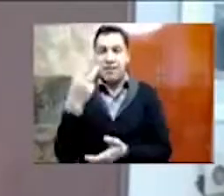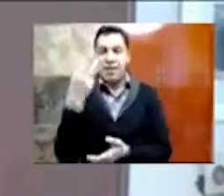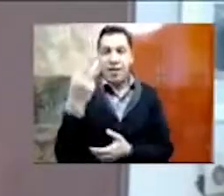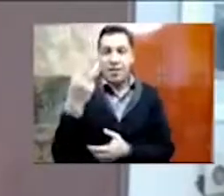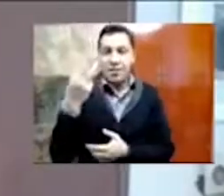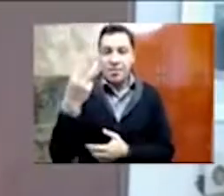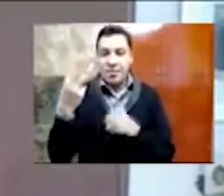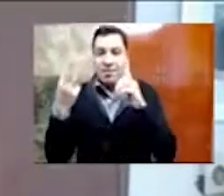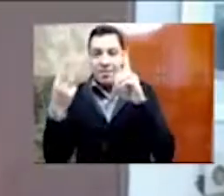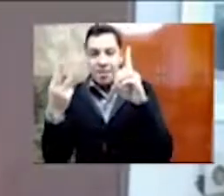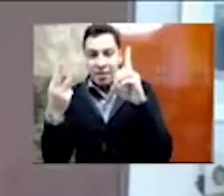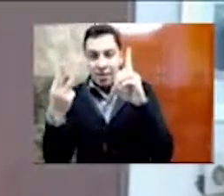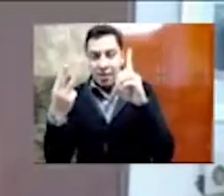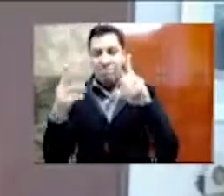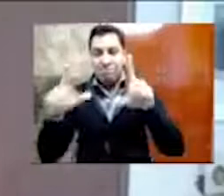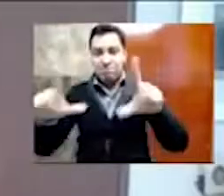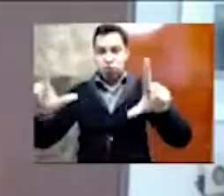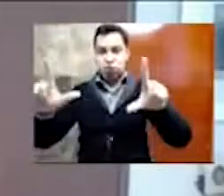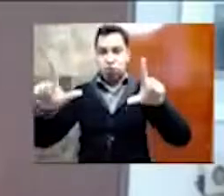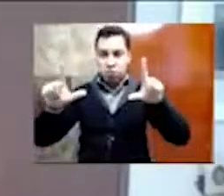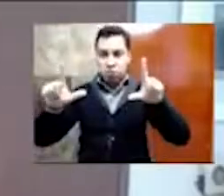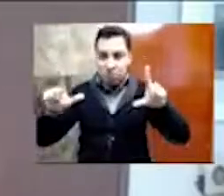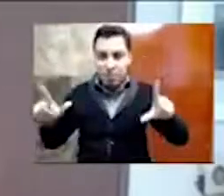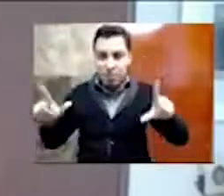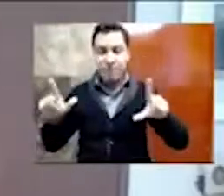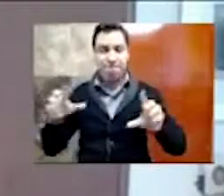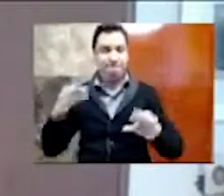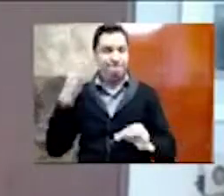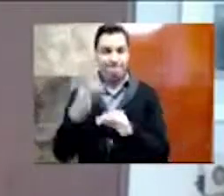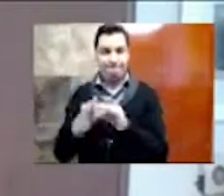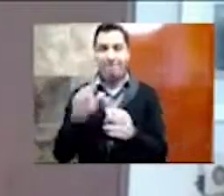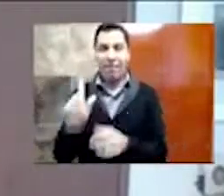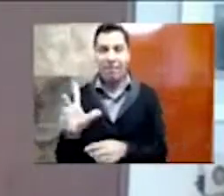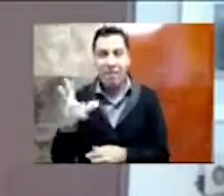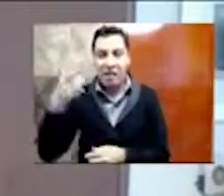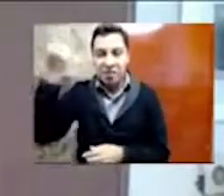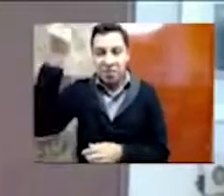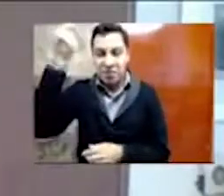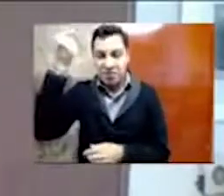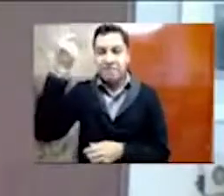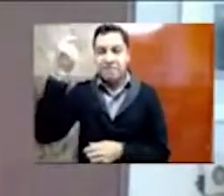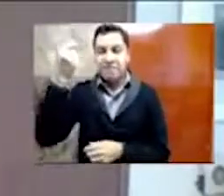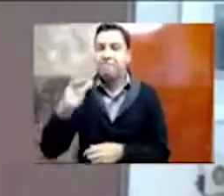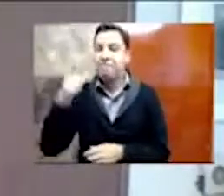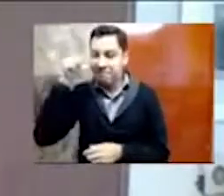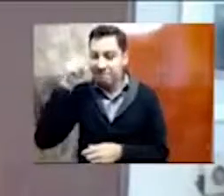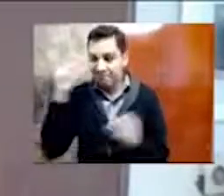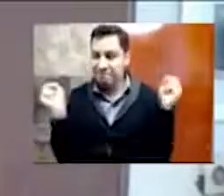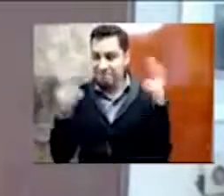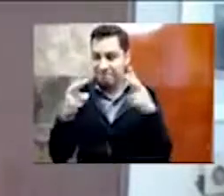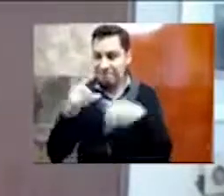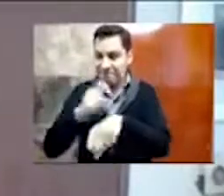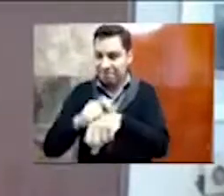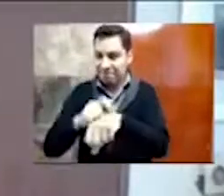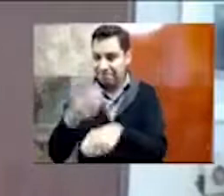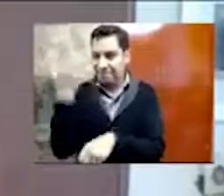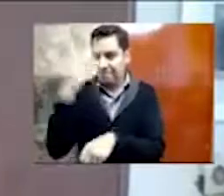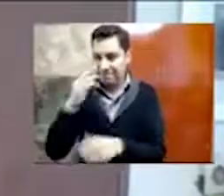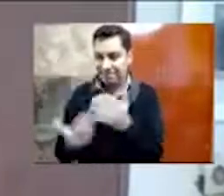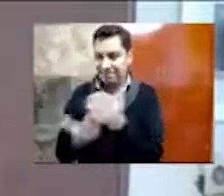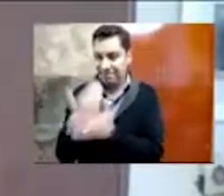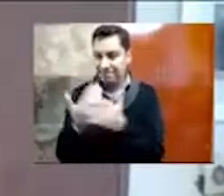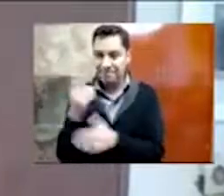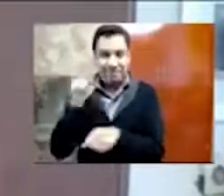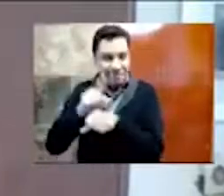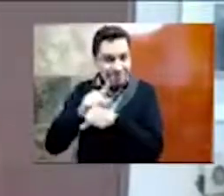aquí toda esta semana, a partir de las 10 de la mañana, los invitamos, por favor, a que nos acompañen a todo el ciclo. Todos, todos los días